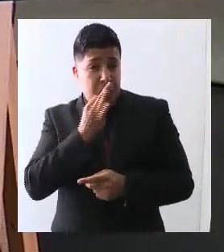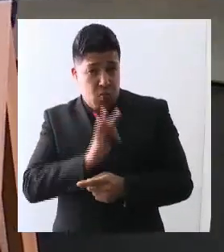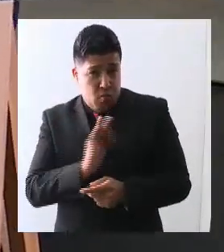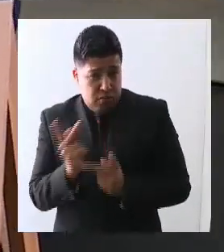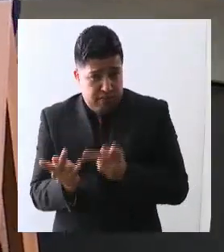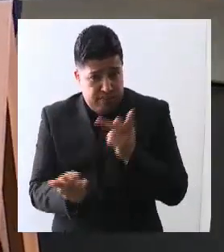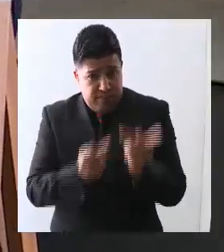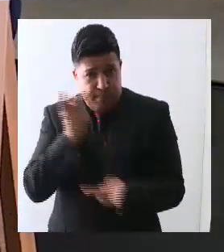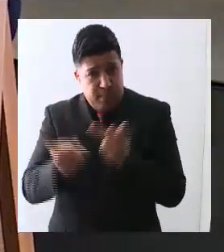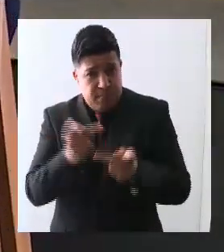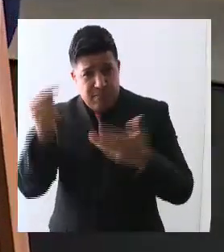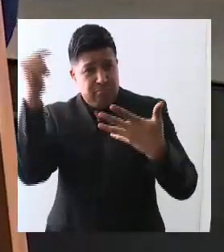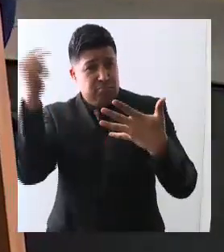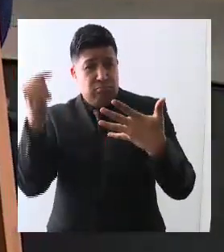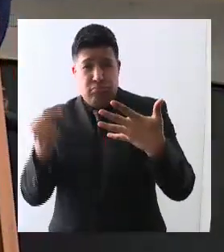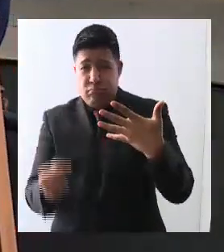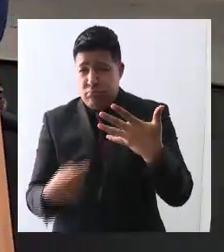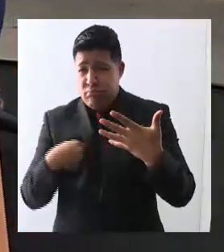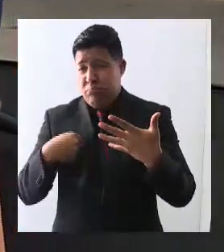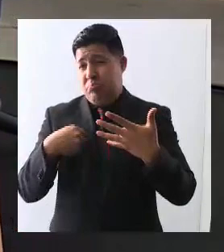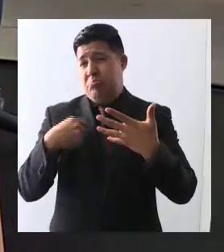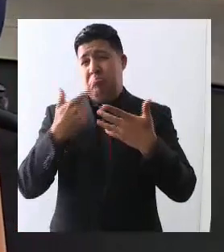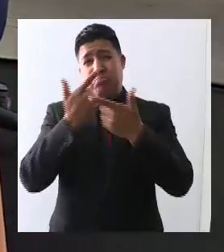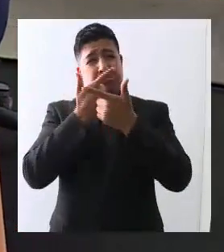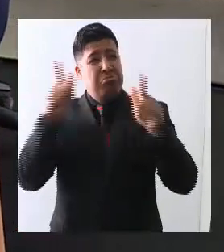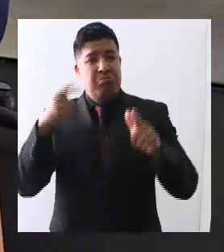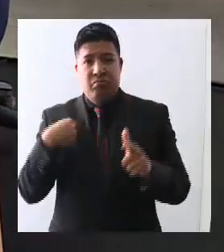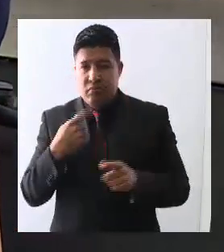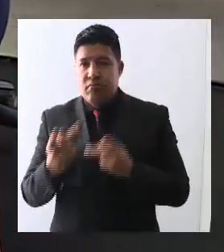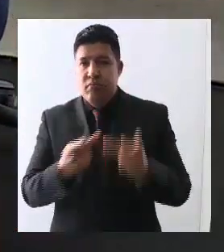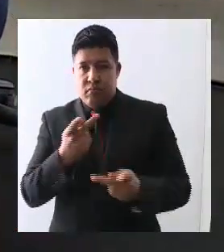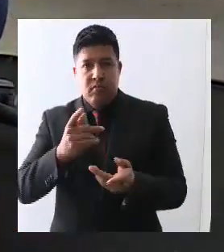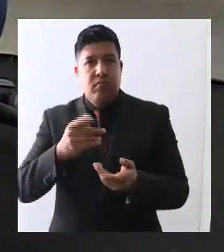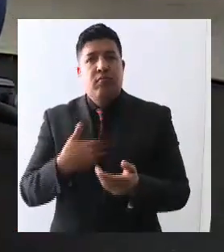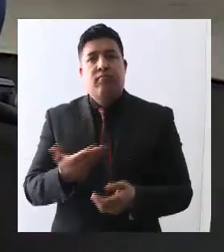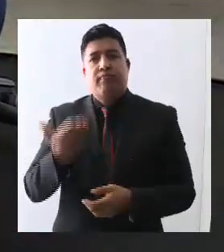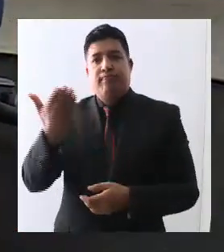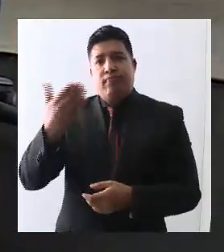preguntas que sean necesarias y alcancen a realizarse. Adelante, Augusto.